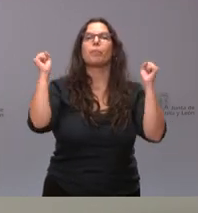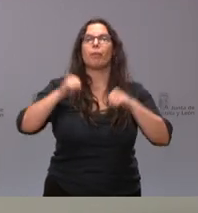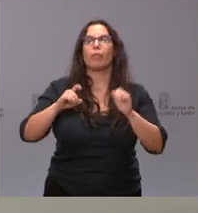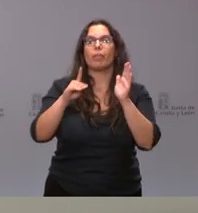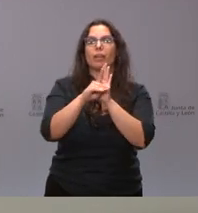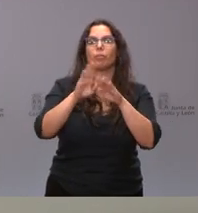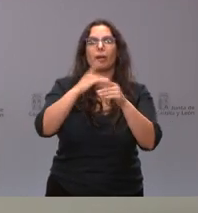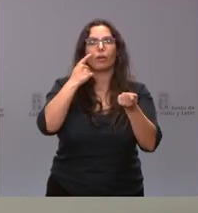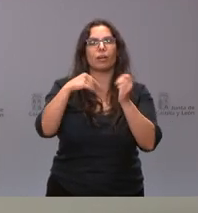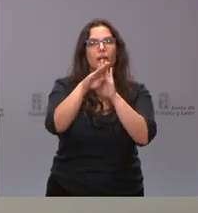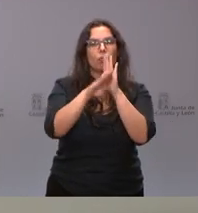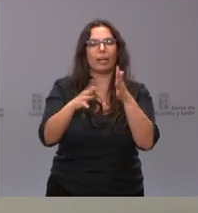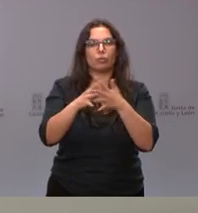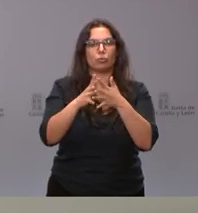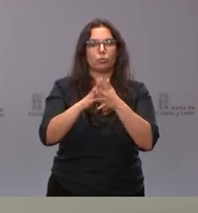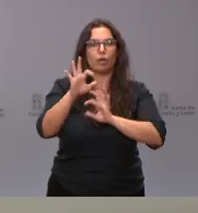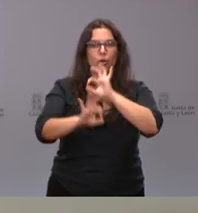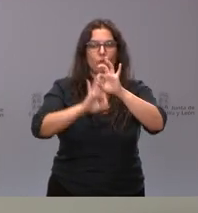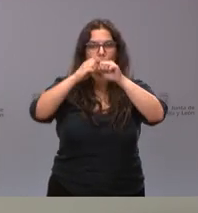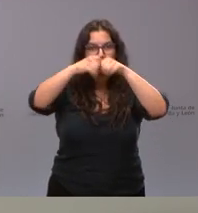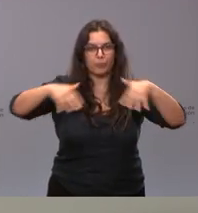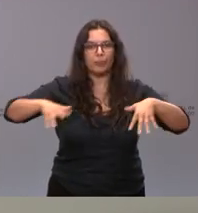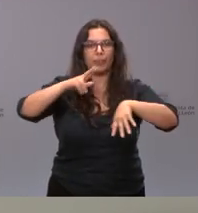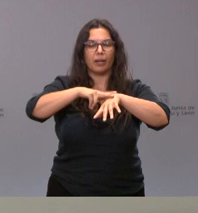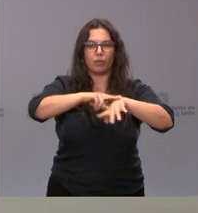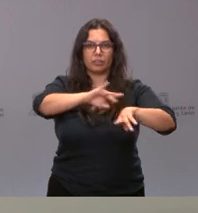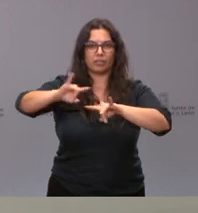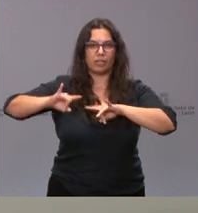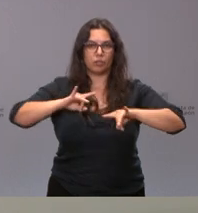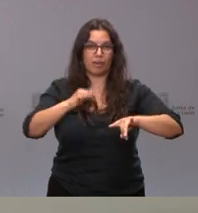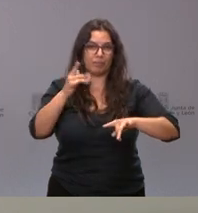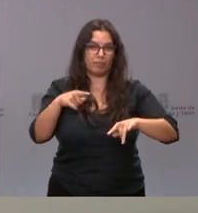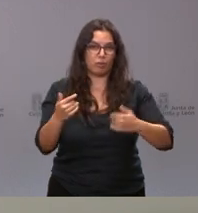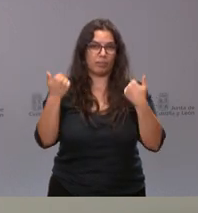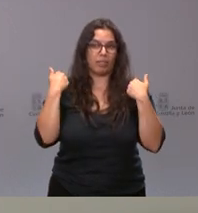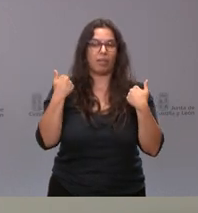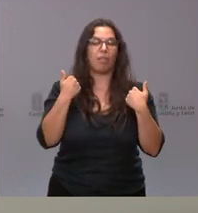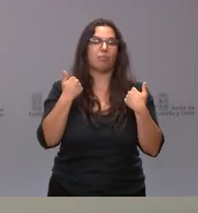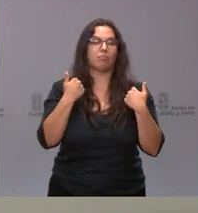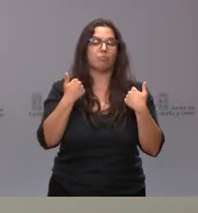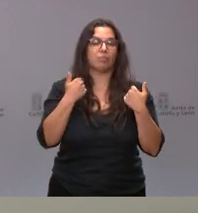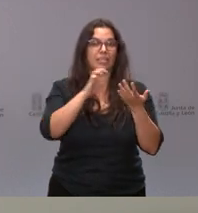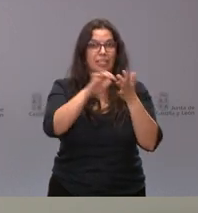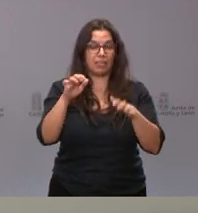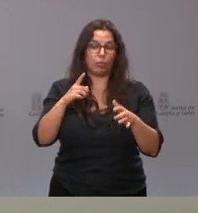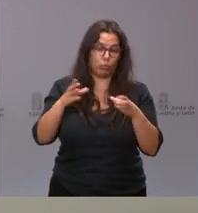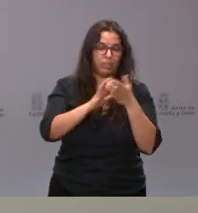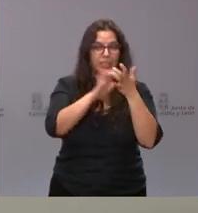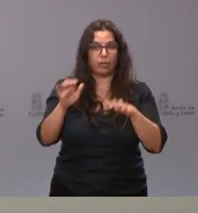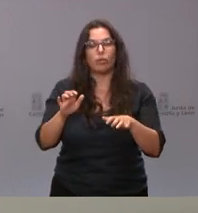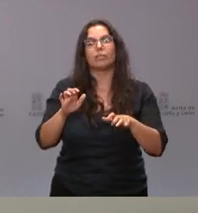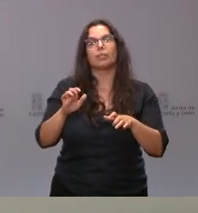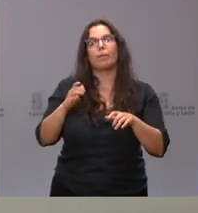por el que se regula la estructura orgánica y las competencias de las delegaciones territoriales de la Junta de Castilla y León, dando más protagonismo al ámbito